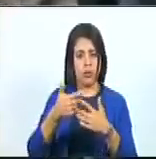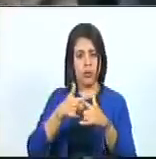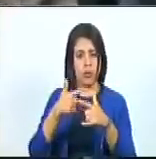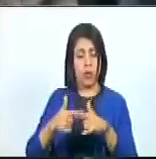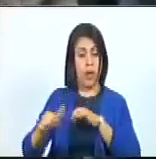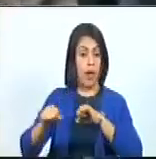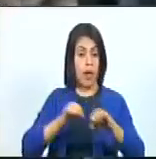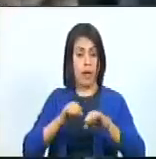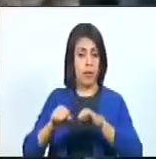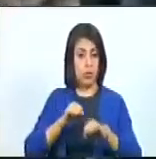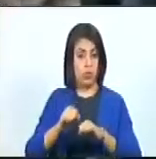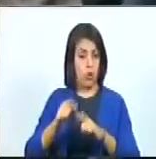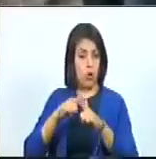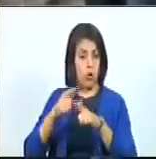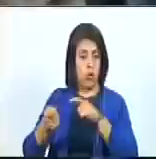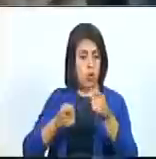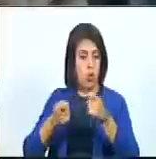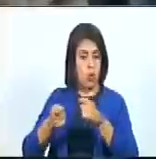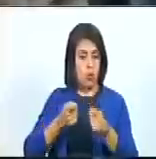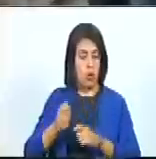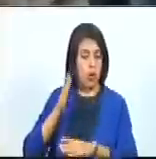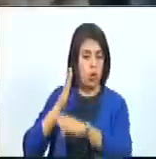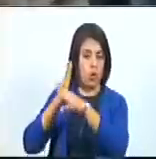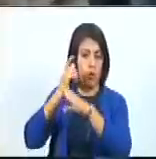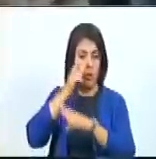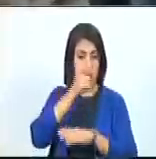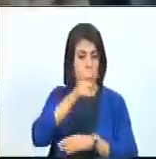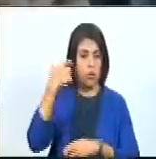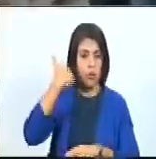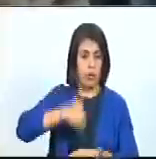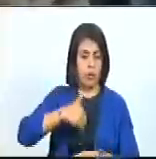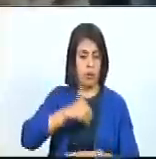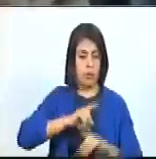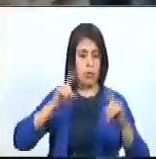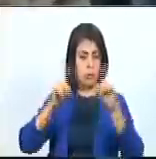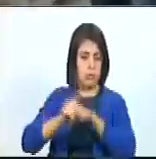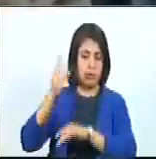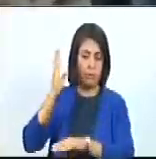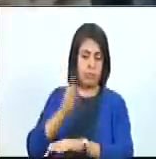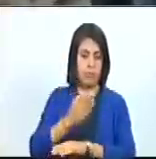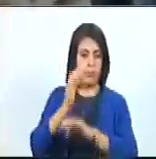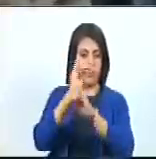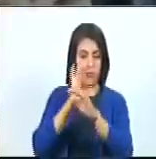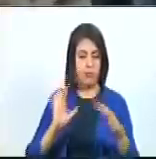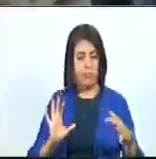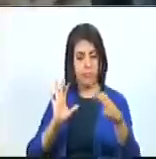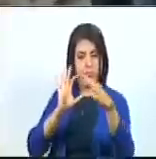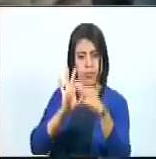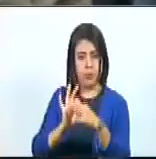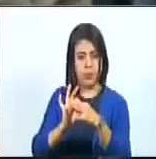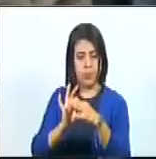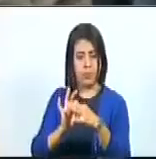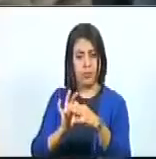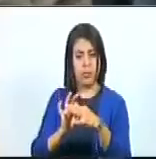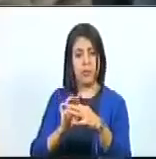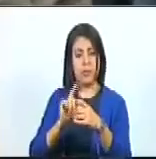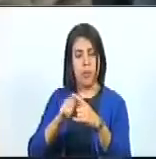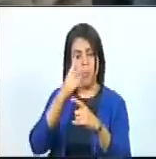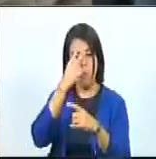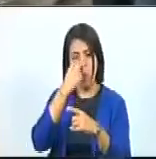acción neoliberal desatada contra el pueblo argentino y que lo condenaba a la dependencia, al